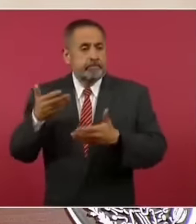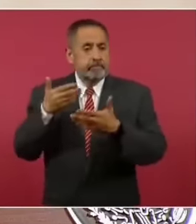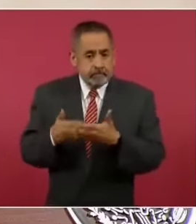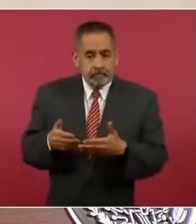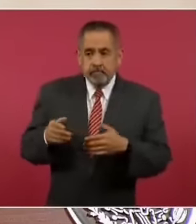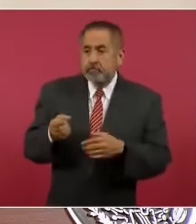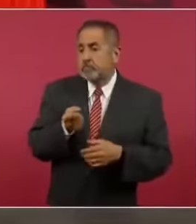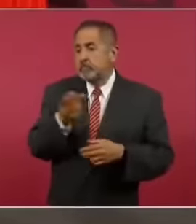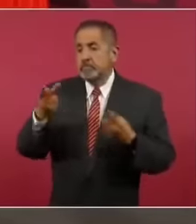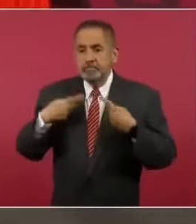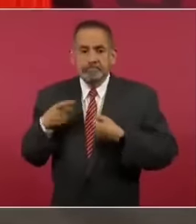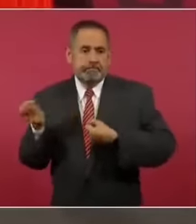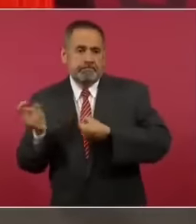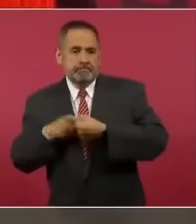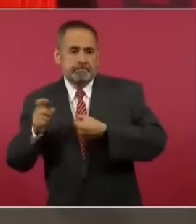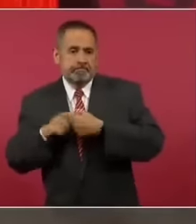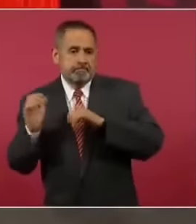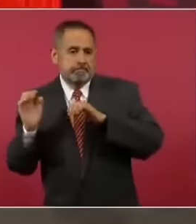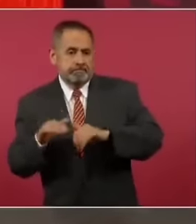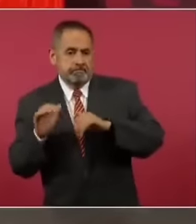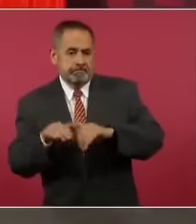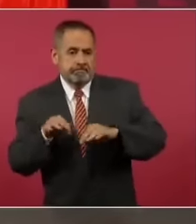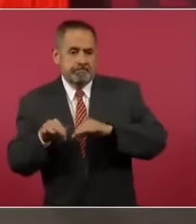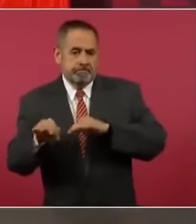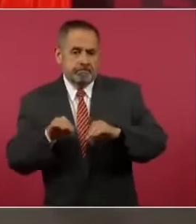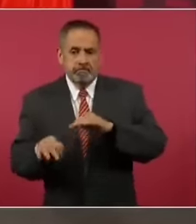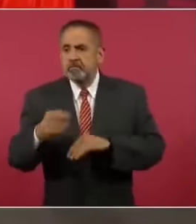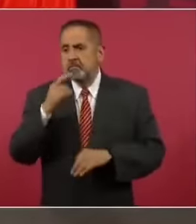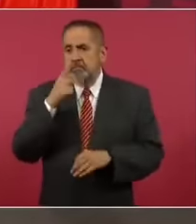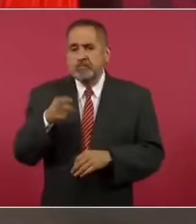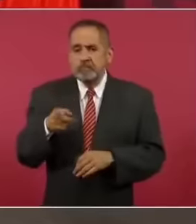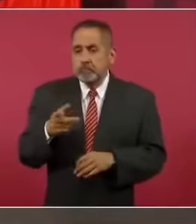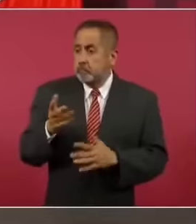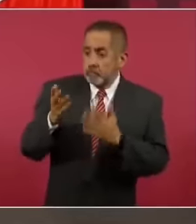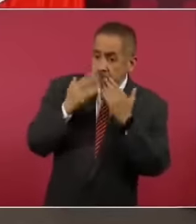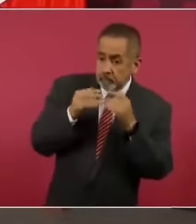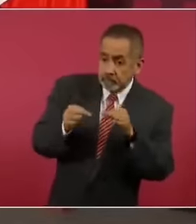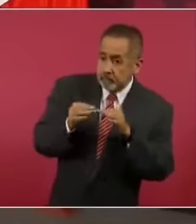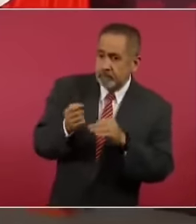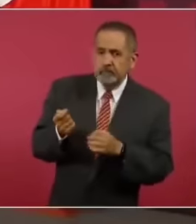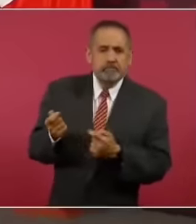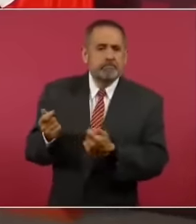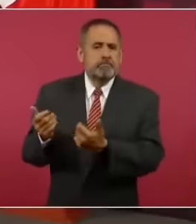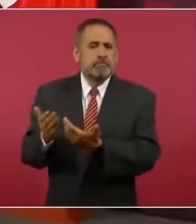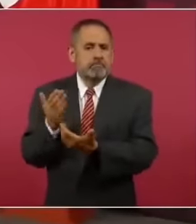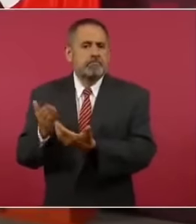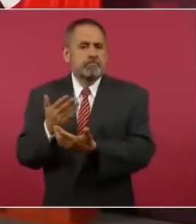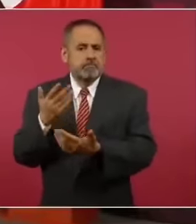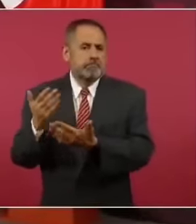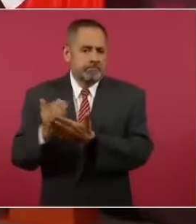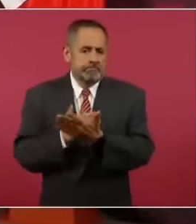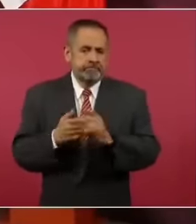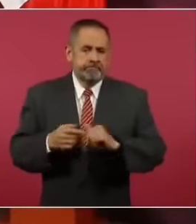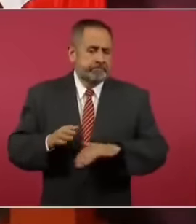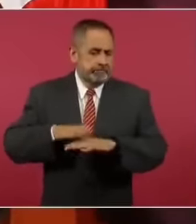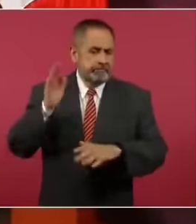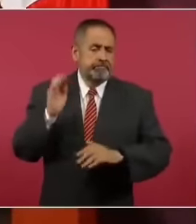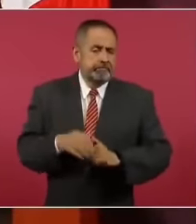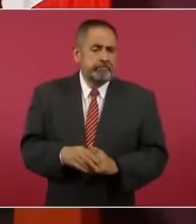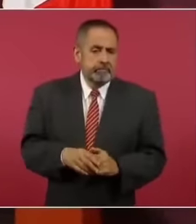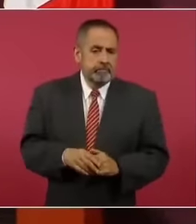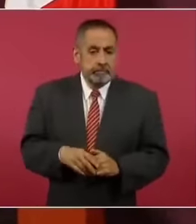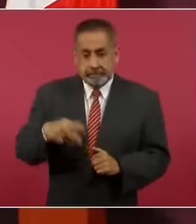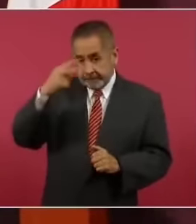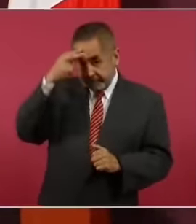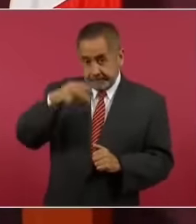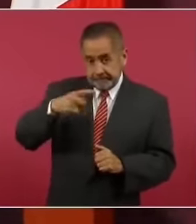Es de los países del mundo con menos desempleo y en México la